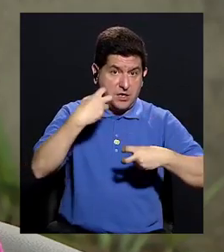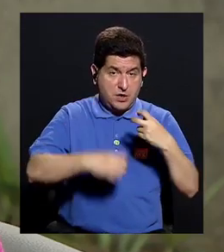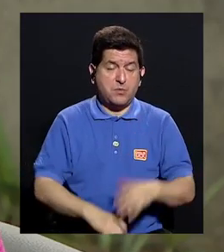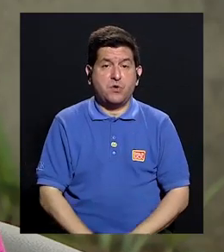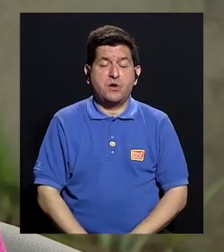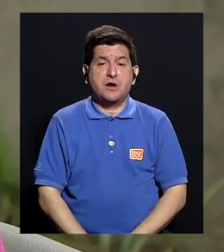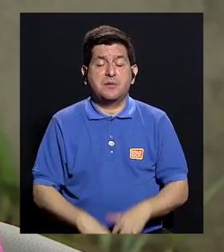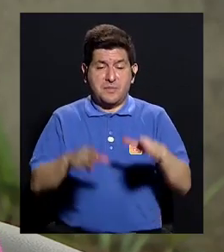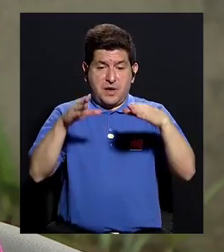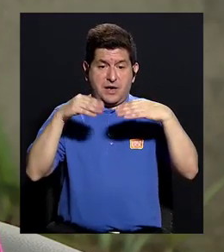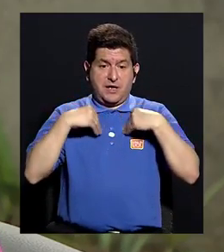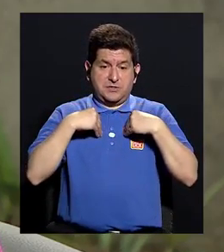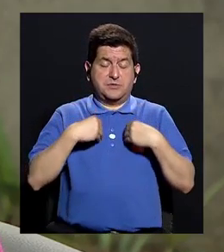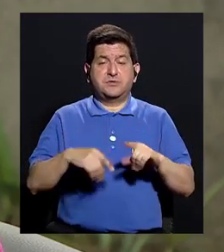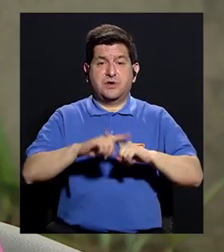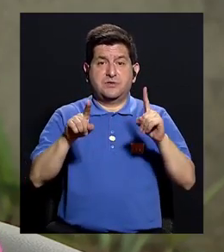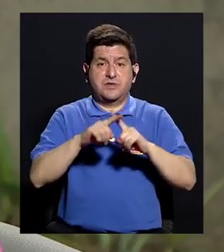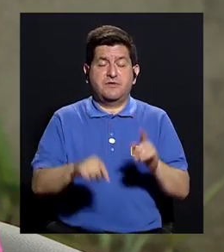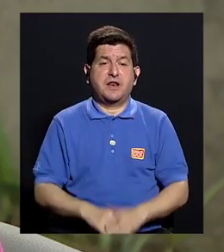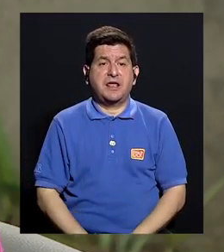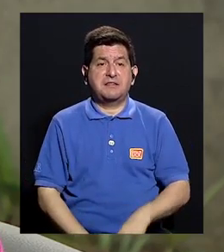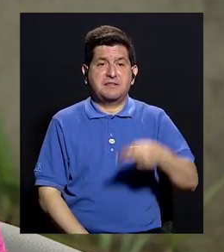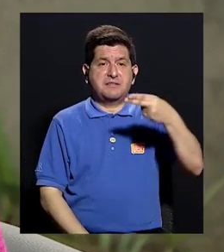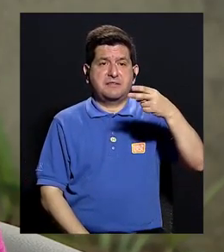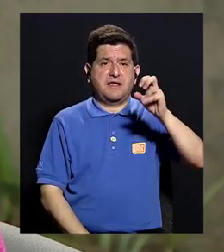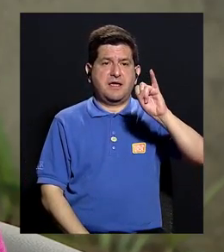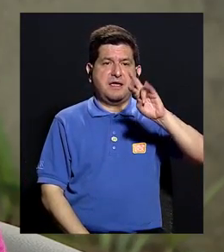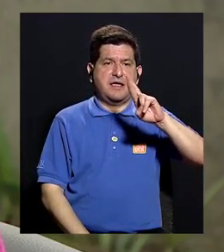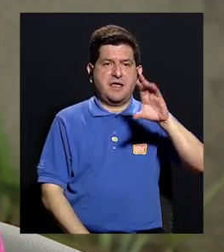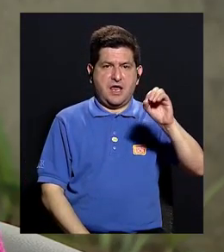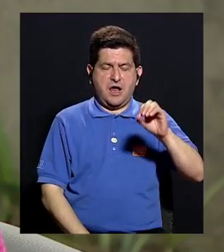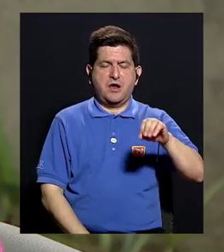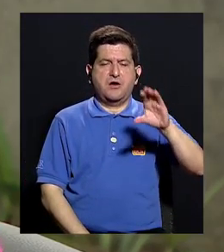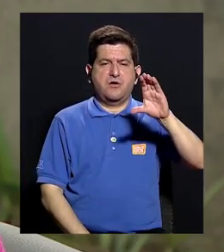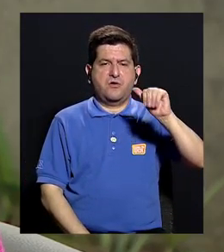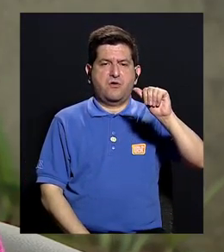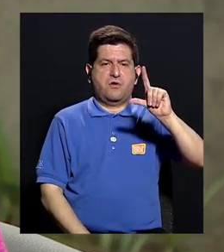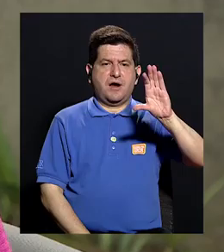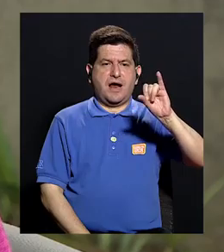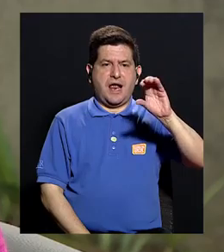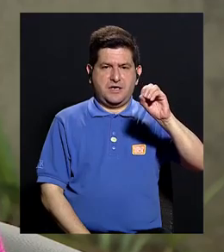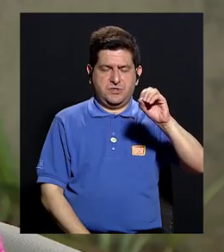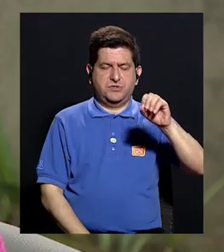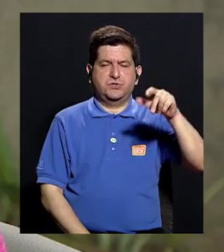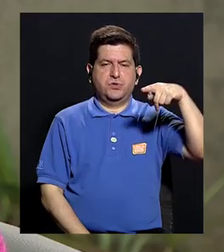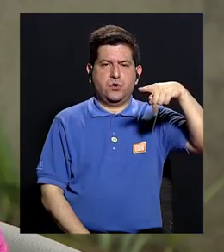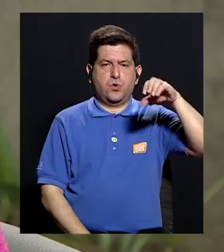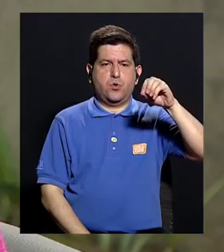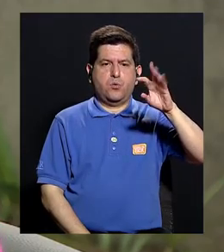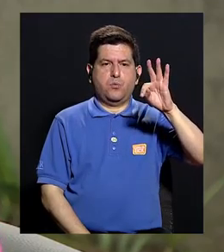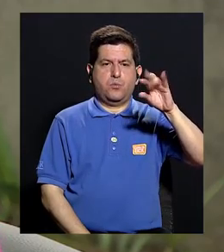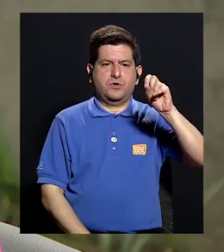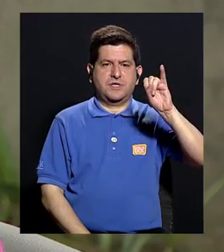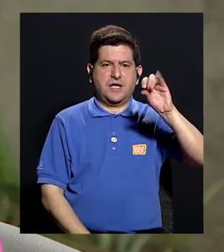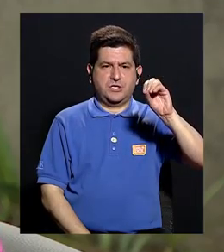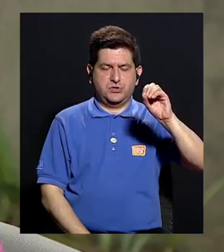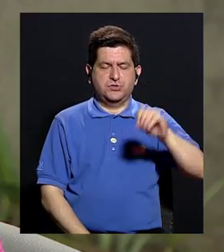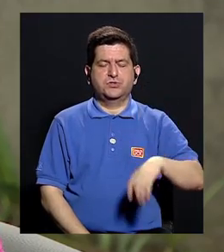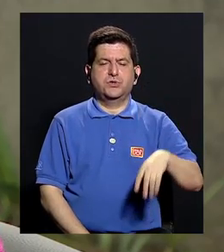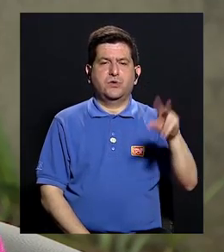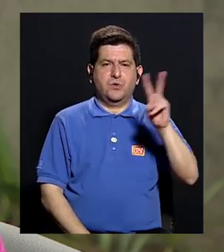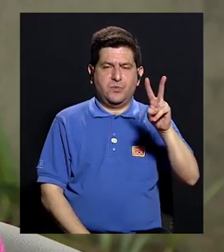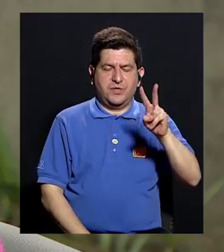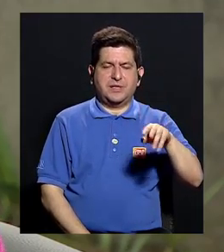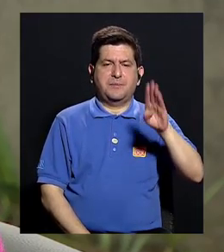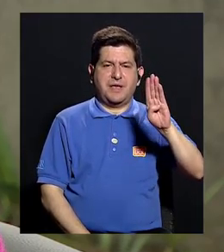con absorción de hierro, de calcio, de potasio y de algunas vitaminas K, vitamina B12, que es muy importante